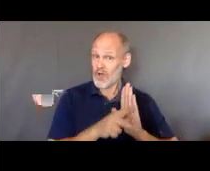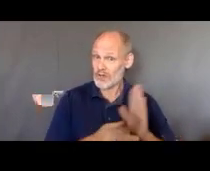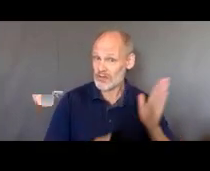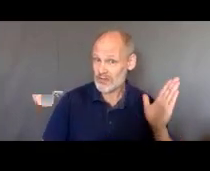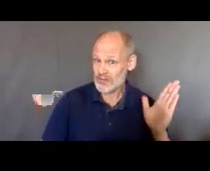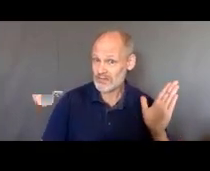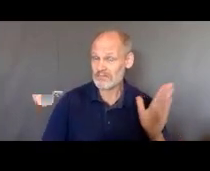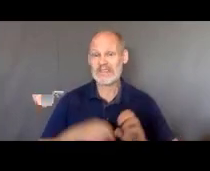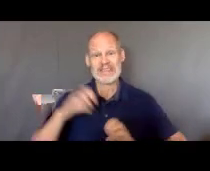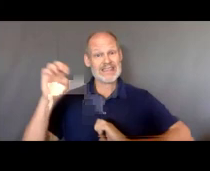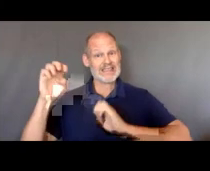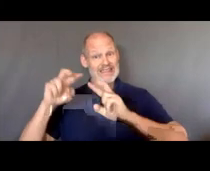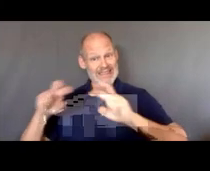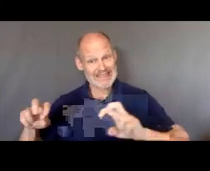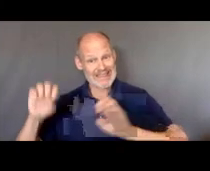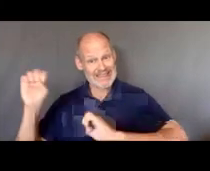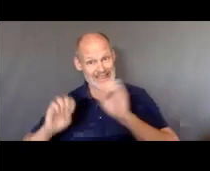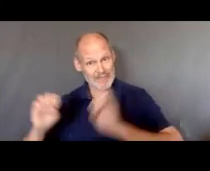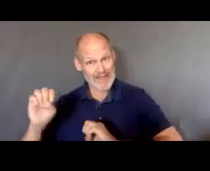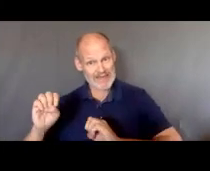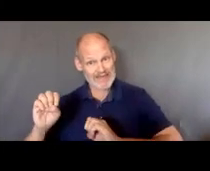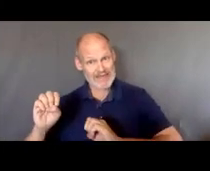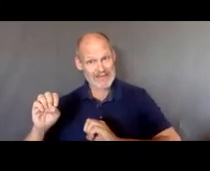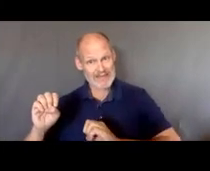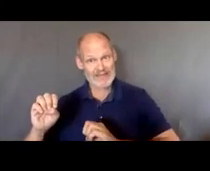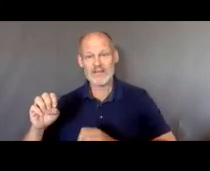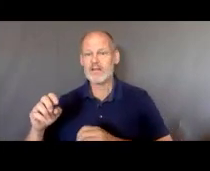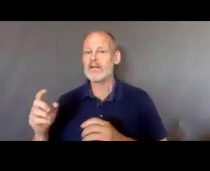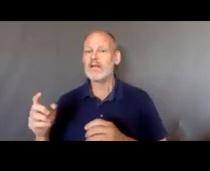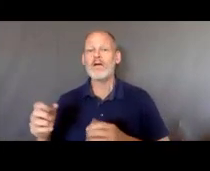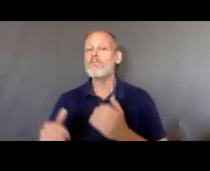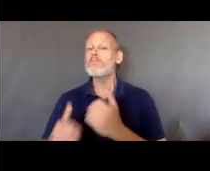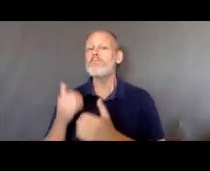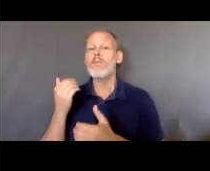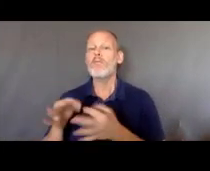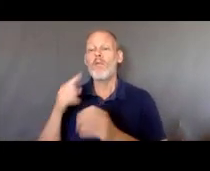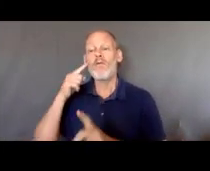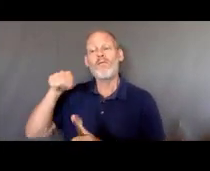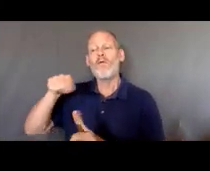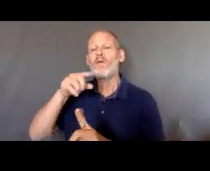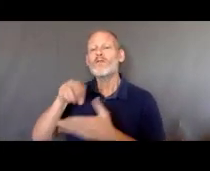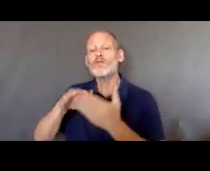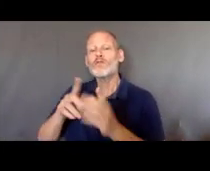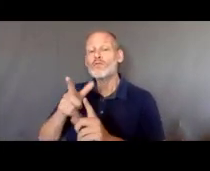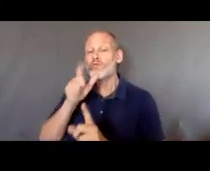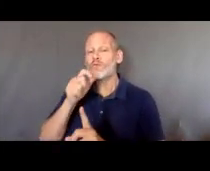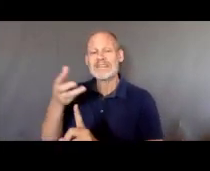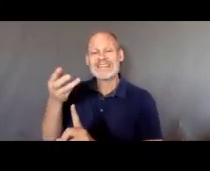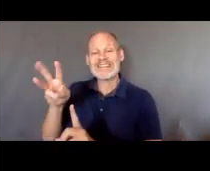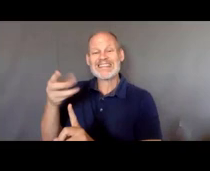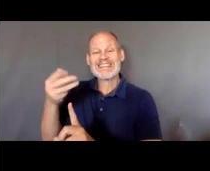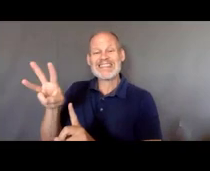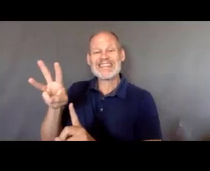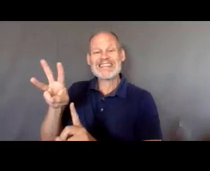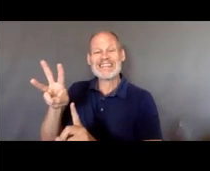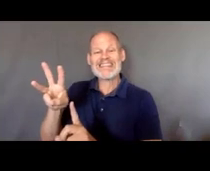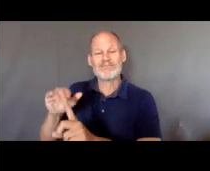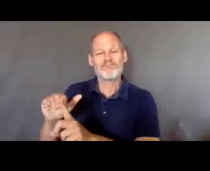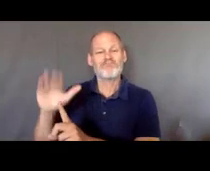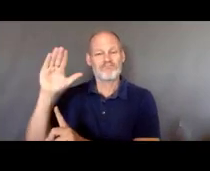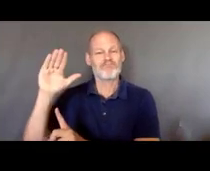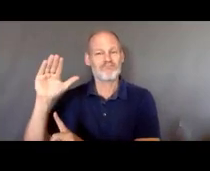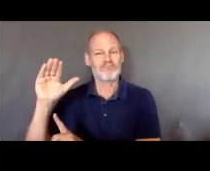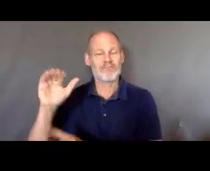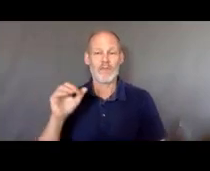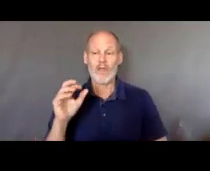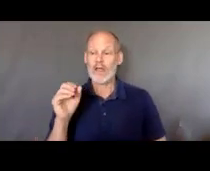para estudiantes que tienen 16 años o más. Y finalmente, procedimientos para que haya notificación a los padres en el caso de